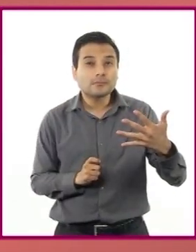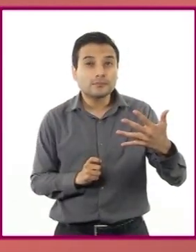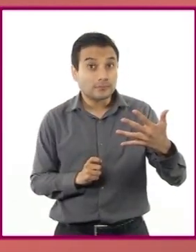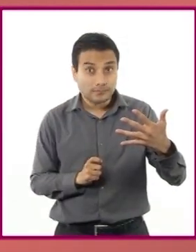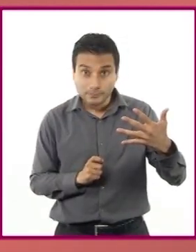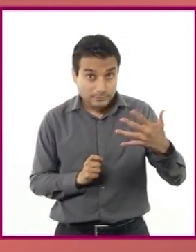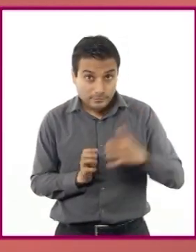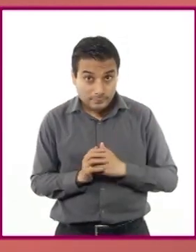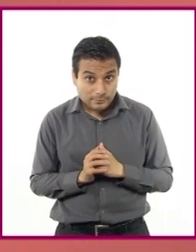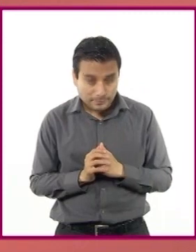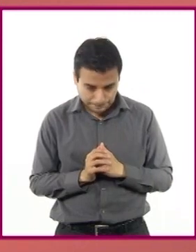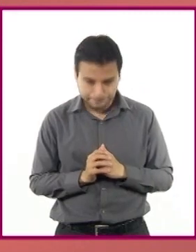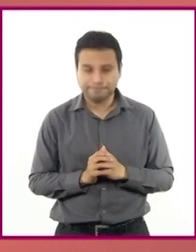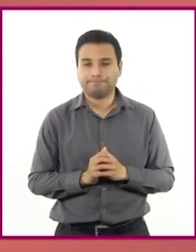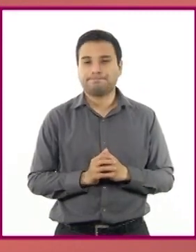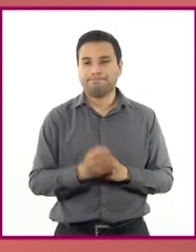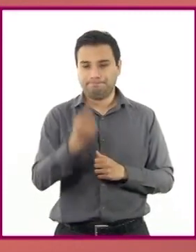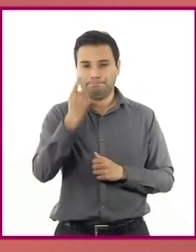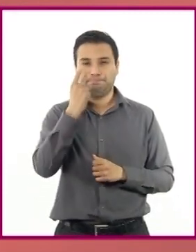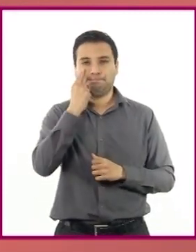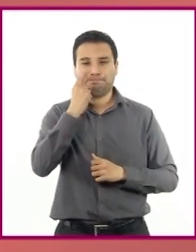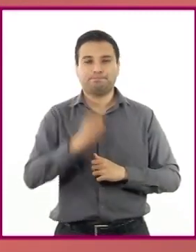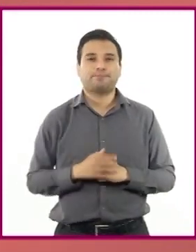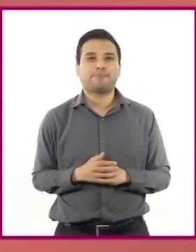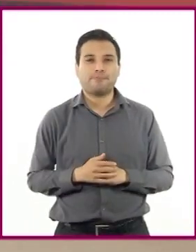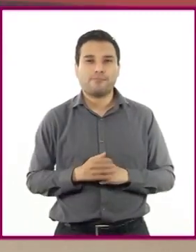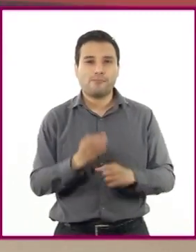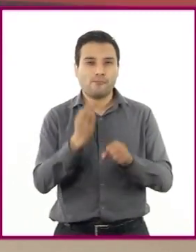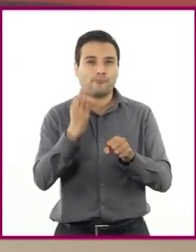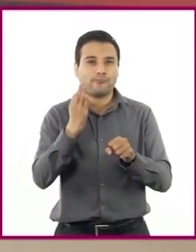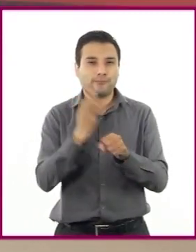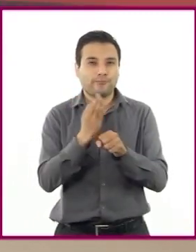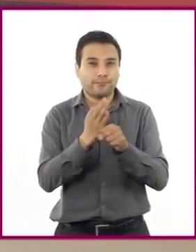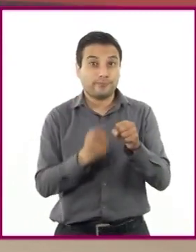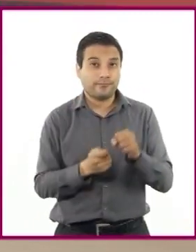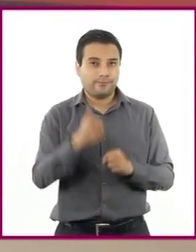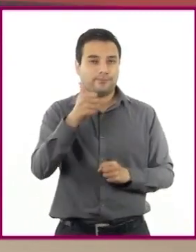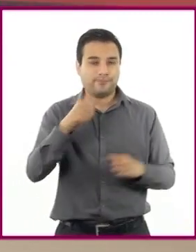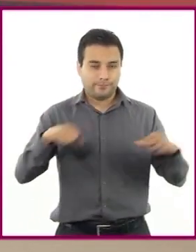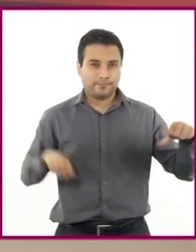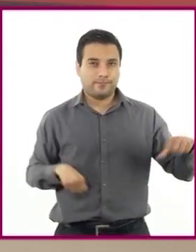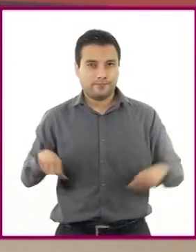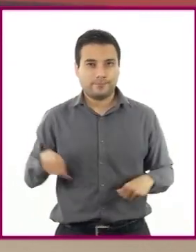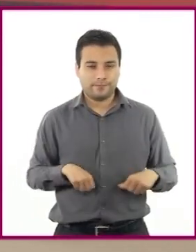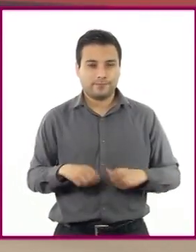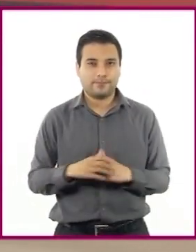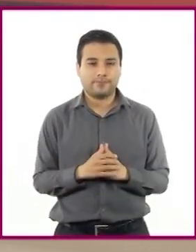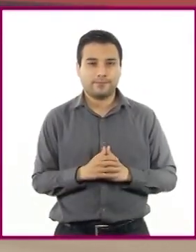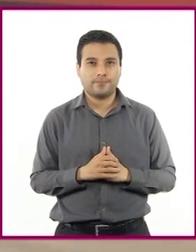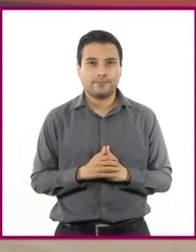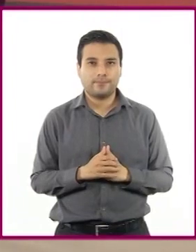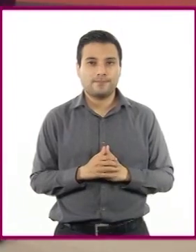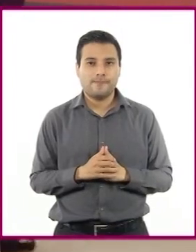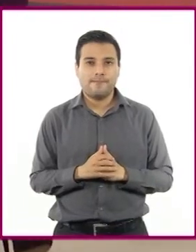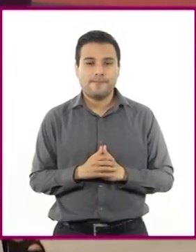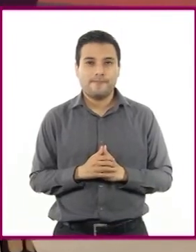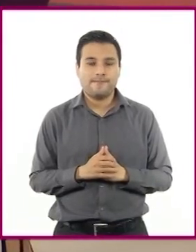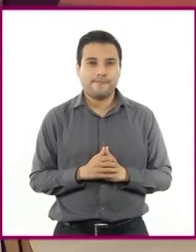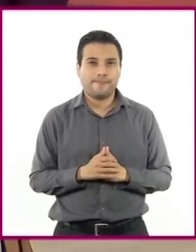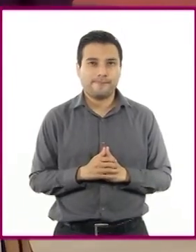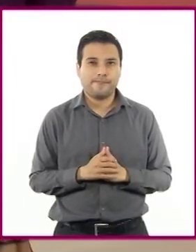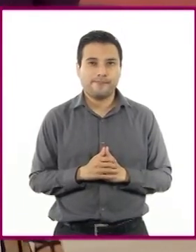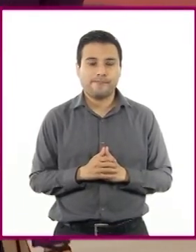memoria, los invito a participar en el primer reto de nuestra sesión. ¿Algún travies o traviesa